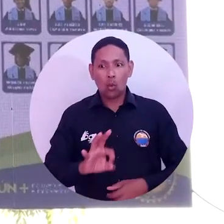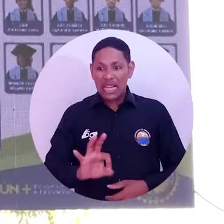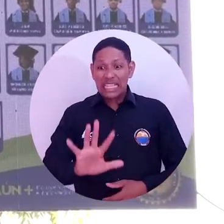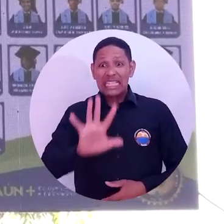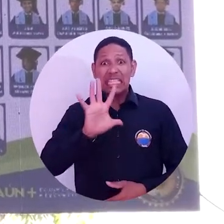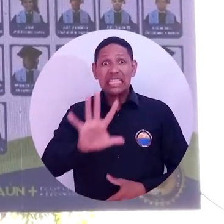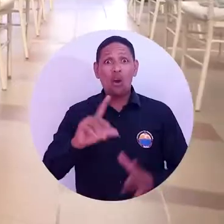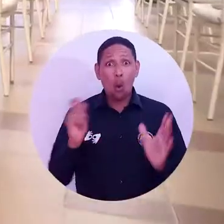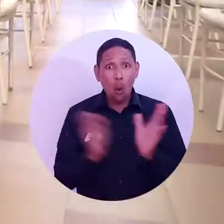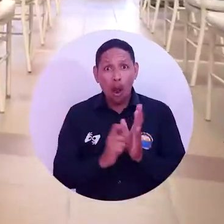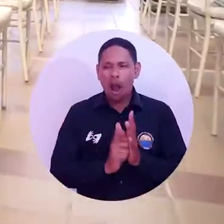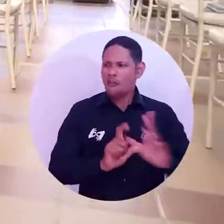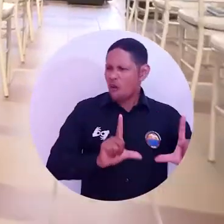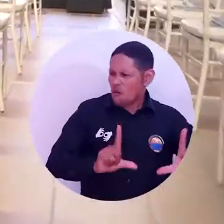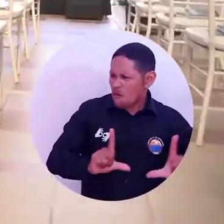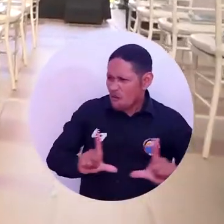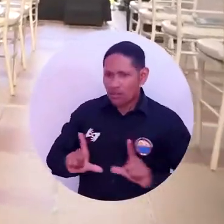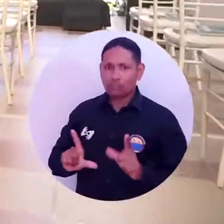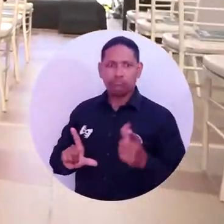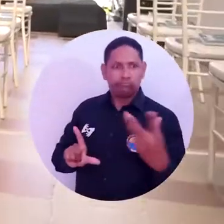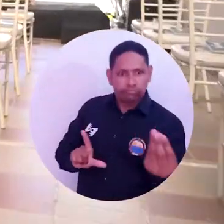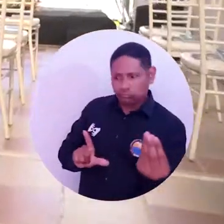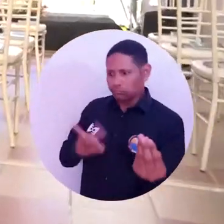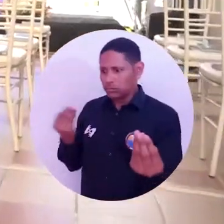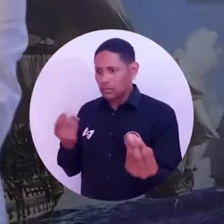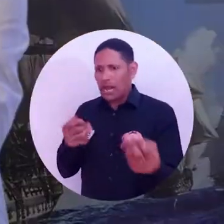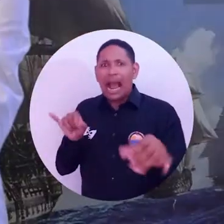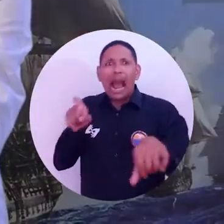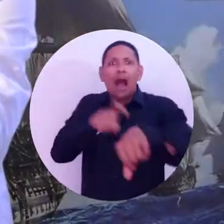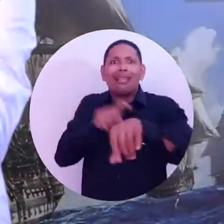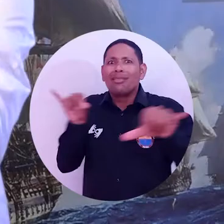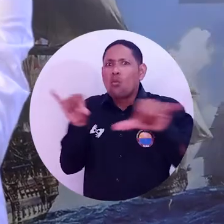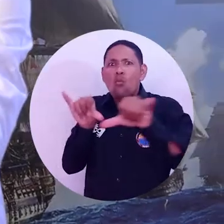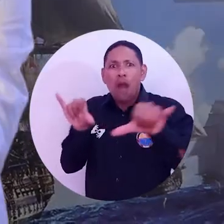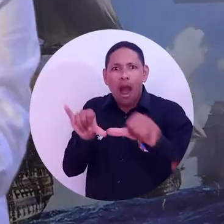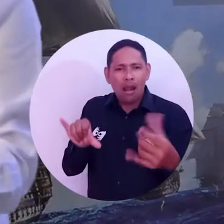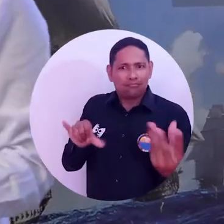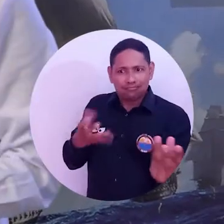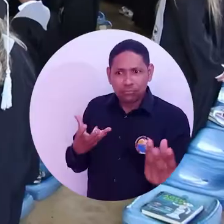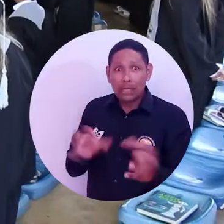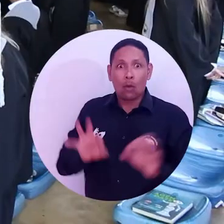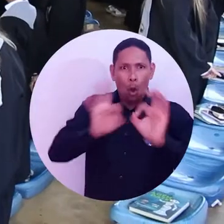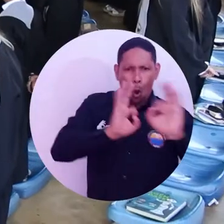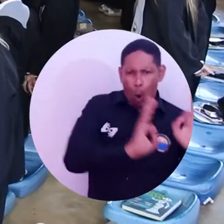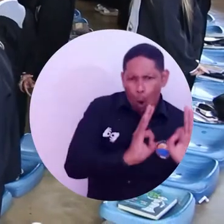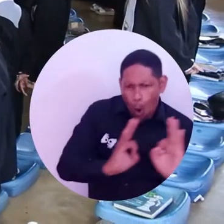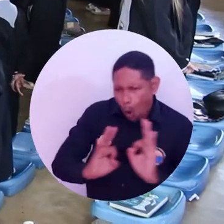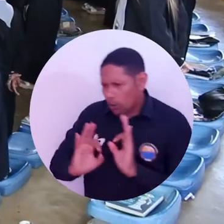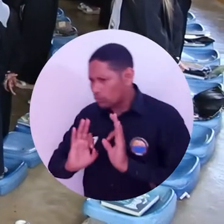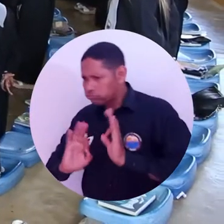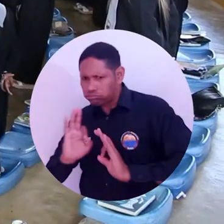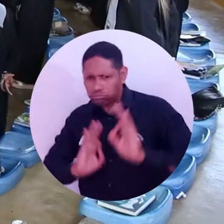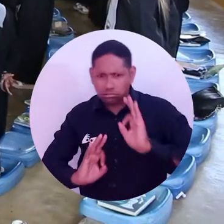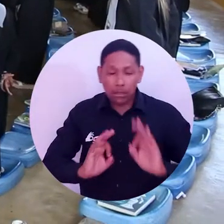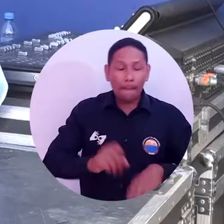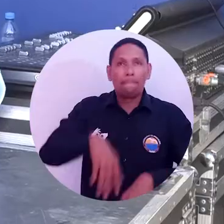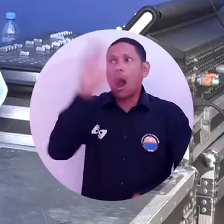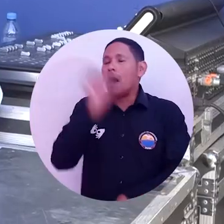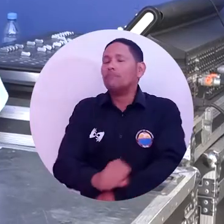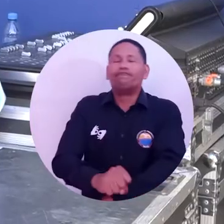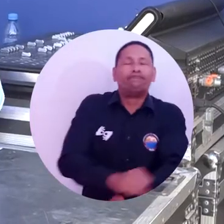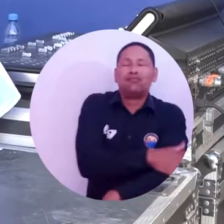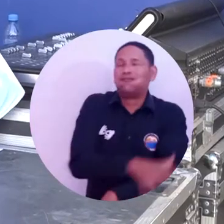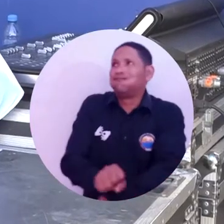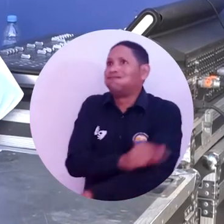ceremonias en dos locaciones distintas y casi de manera simultánea, sin descuidar el orden del día y las emociones